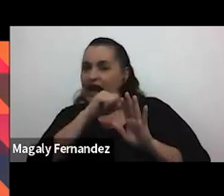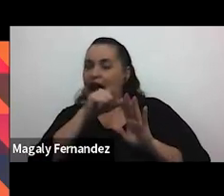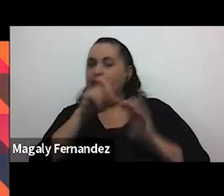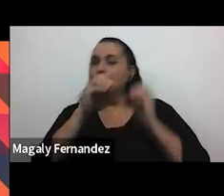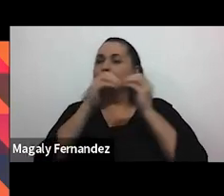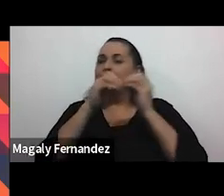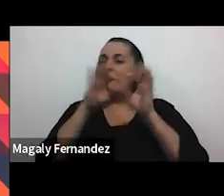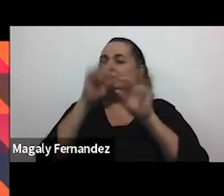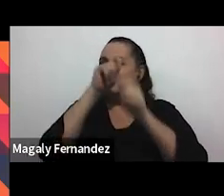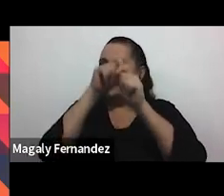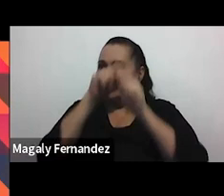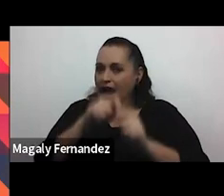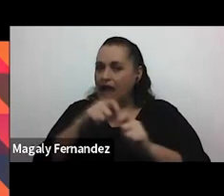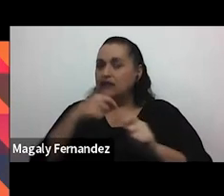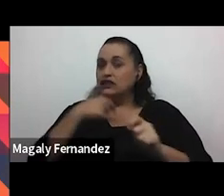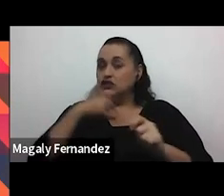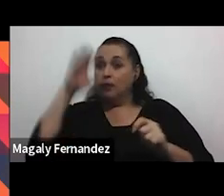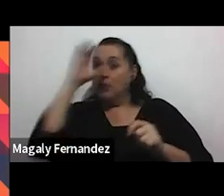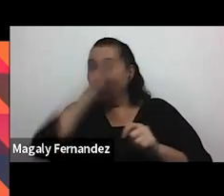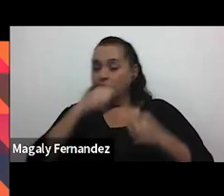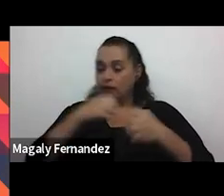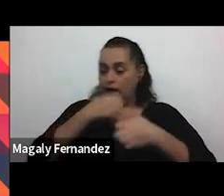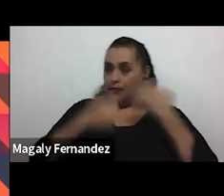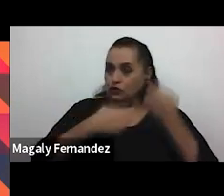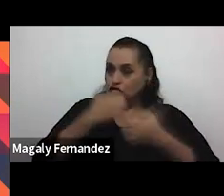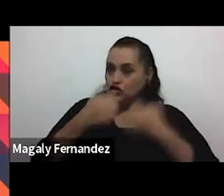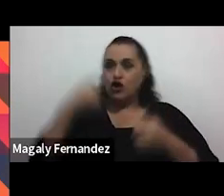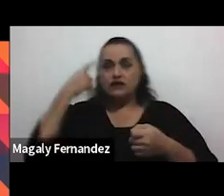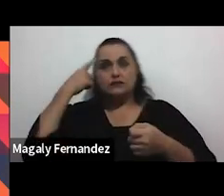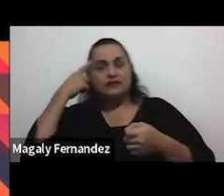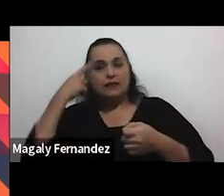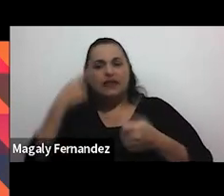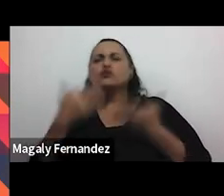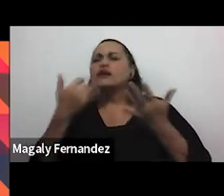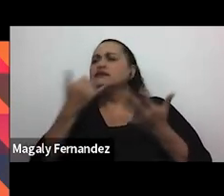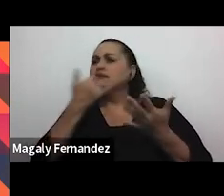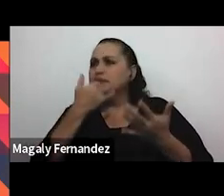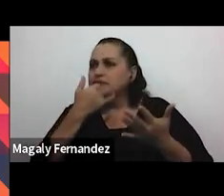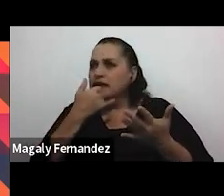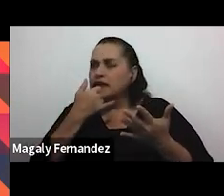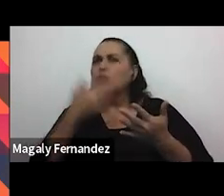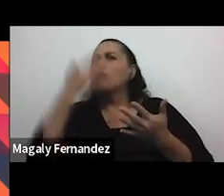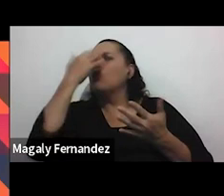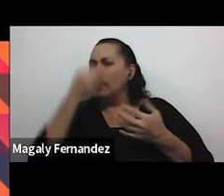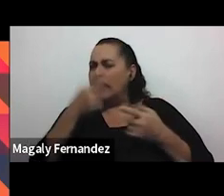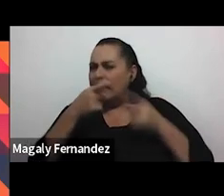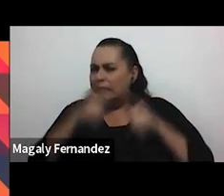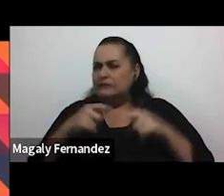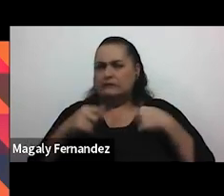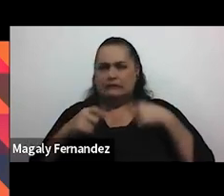detalle al poder identificar nuestras emociones nuestros pensamientos de dónde puede estar viniendo esto por qué me está costando